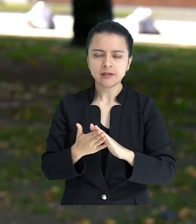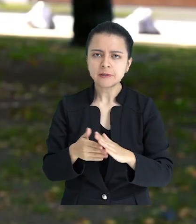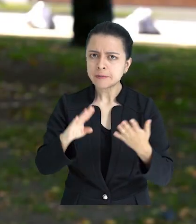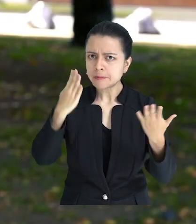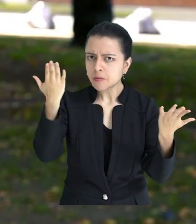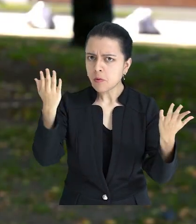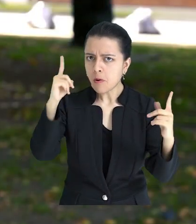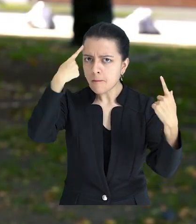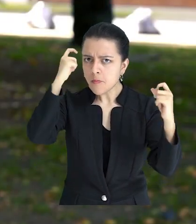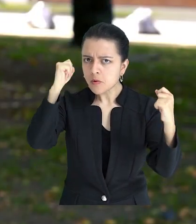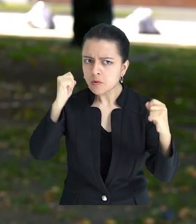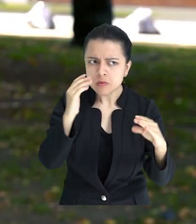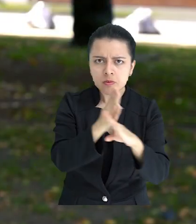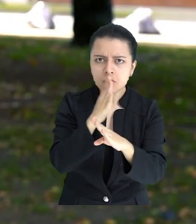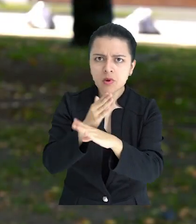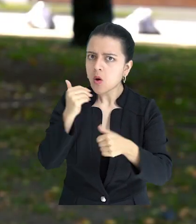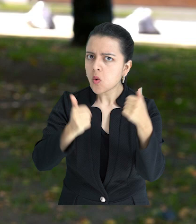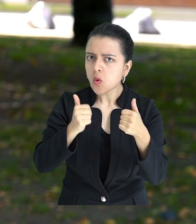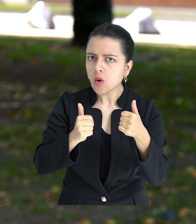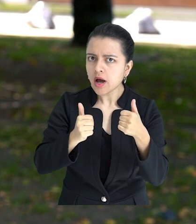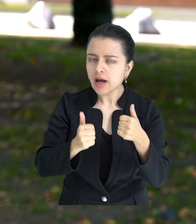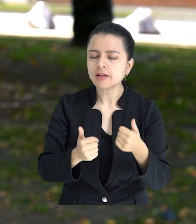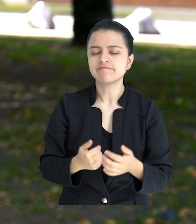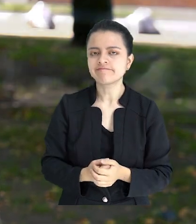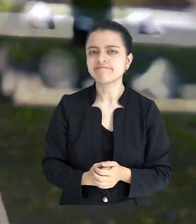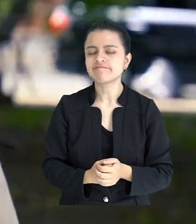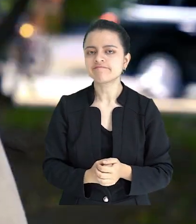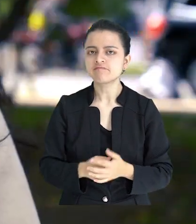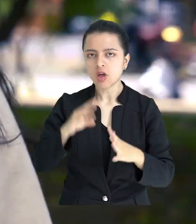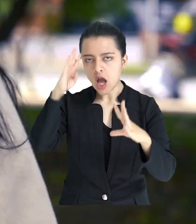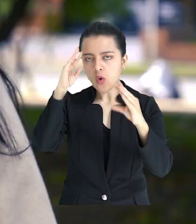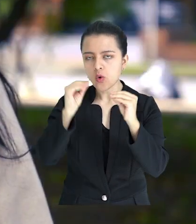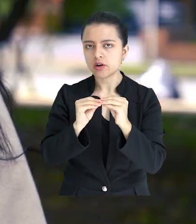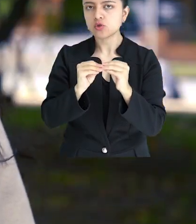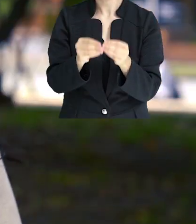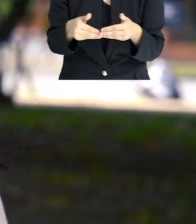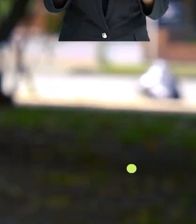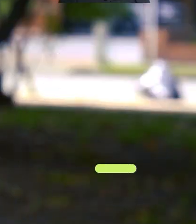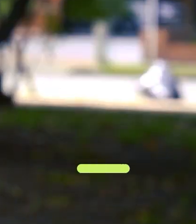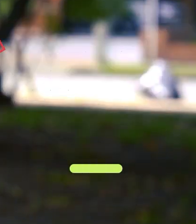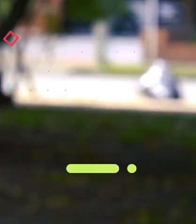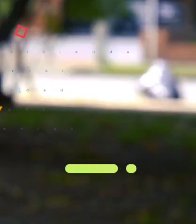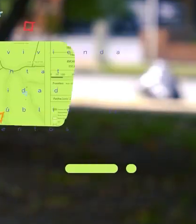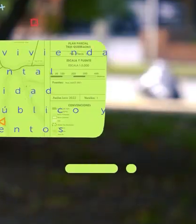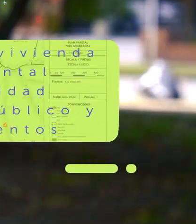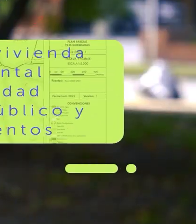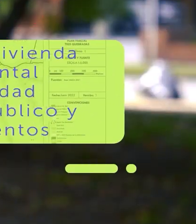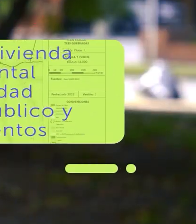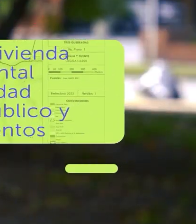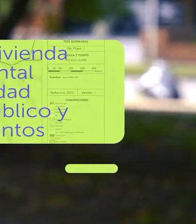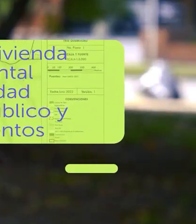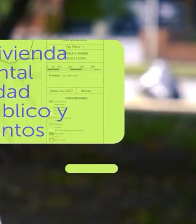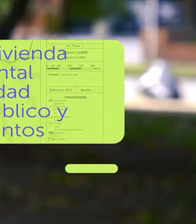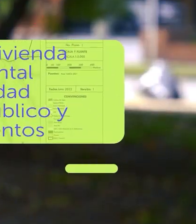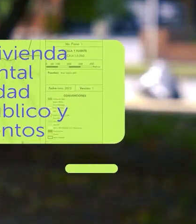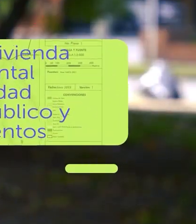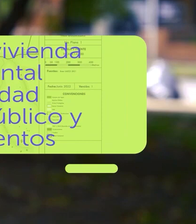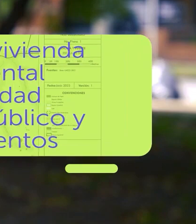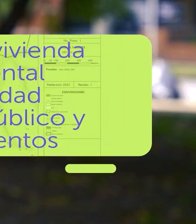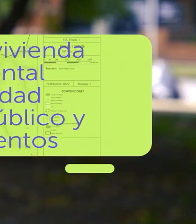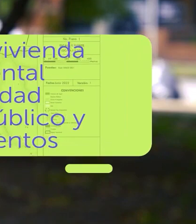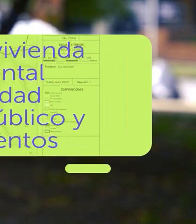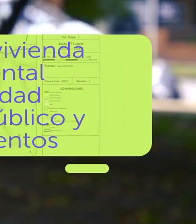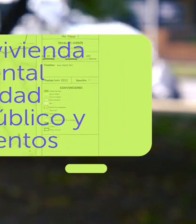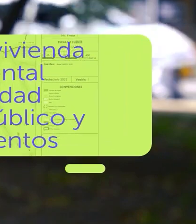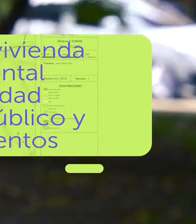priorizaron las principales problemáticas y potencialidades del proyecto. Este proceso se construye a partir de cuatro ejes temáticos, los cuales son habitar,